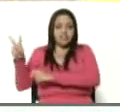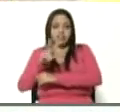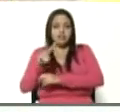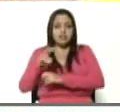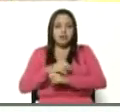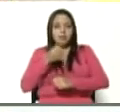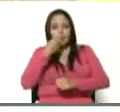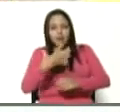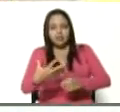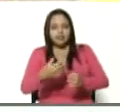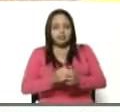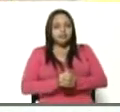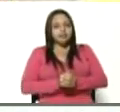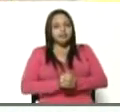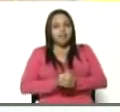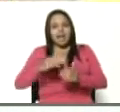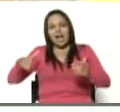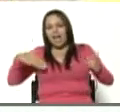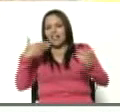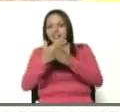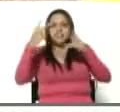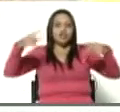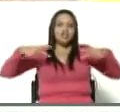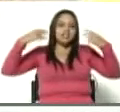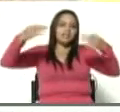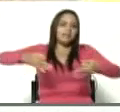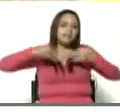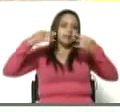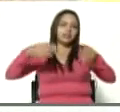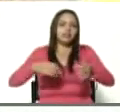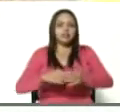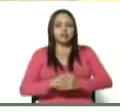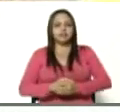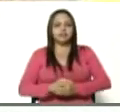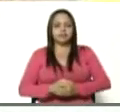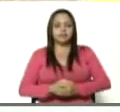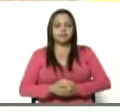buena. Hasta la victoria siempre,